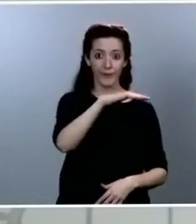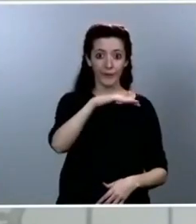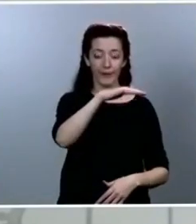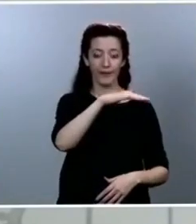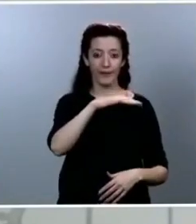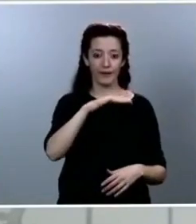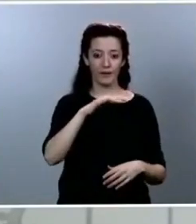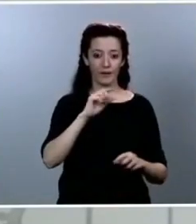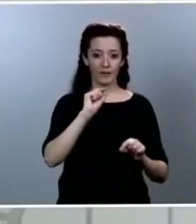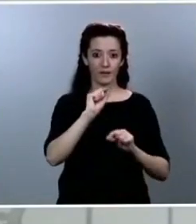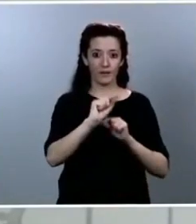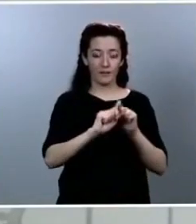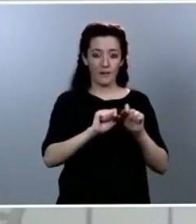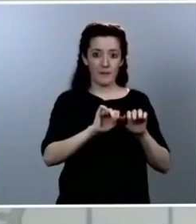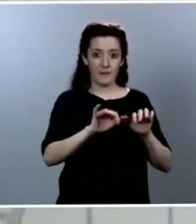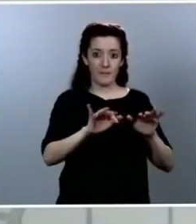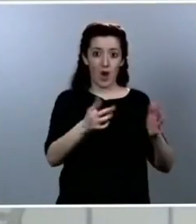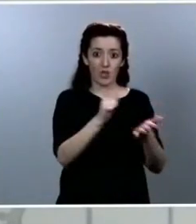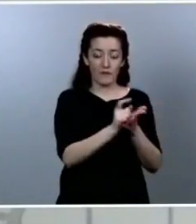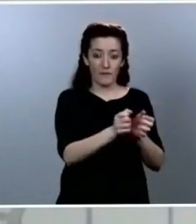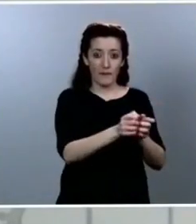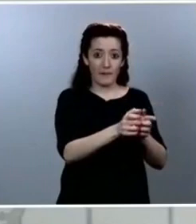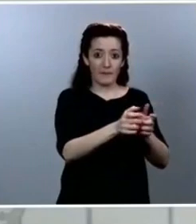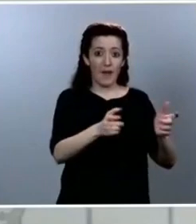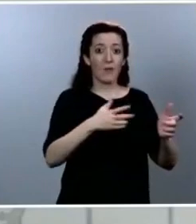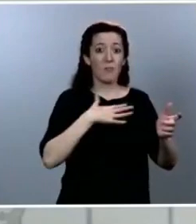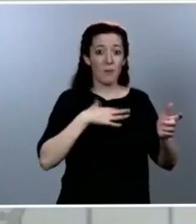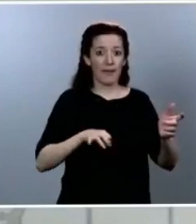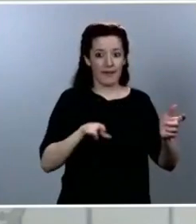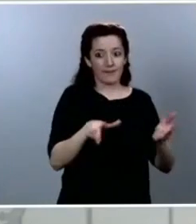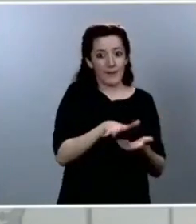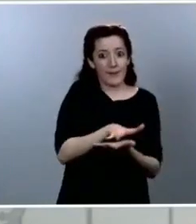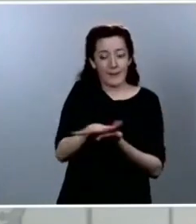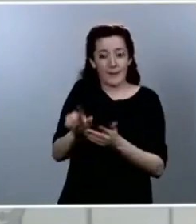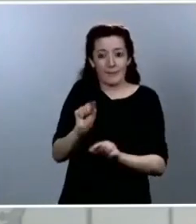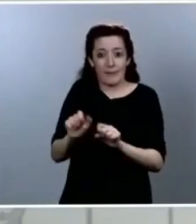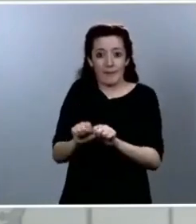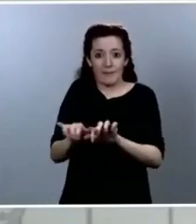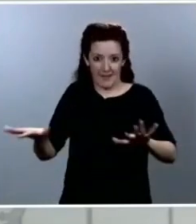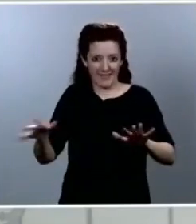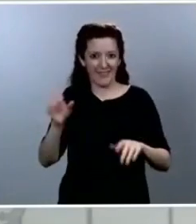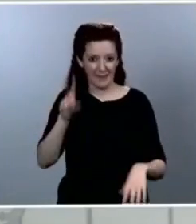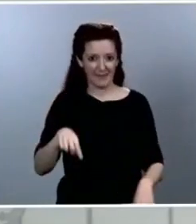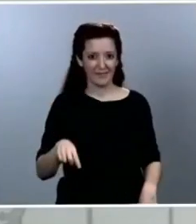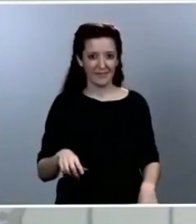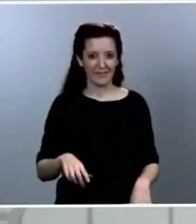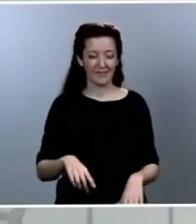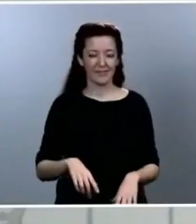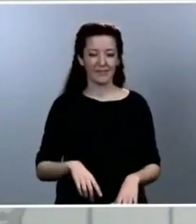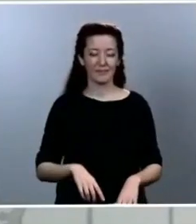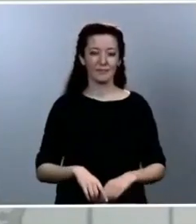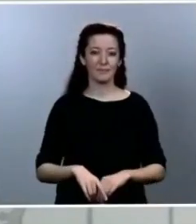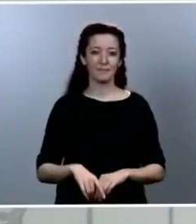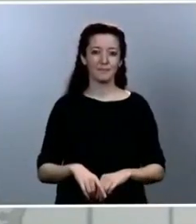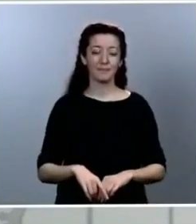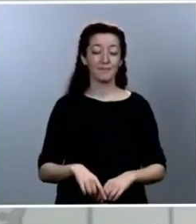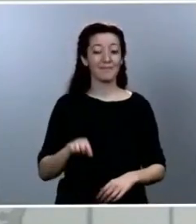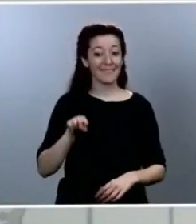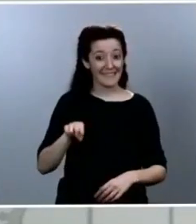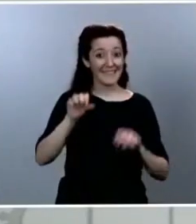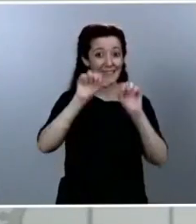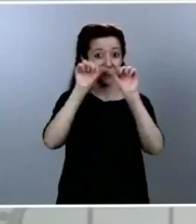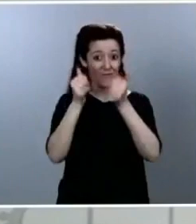arrastrar consigo al resto. Este criterio es el que está siendo estudiado de manera sistemática por parte del gobierno de España,